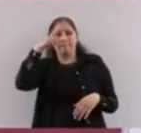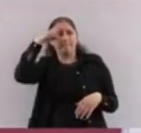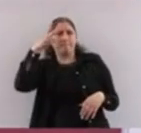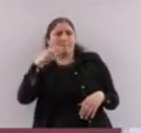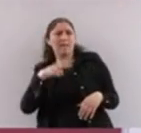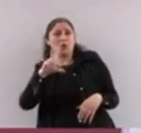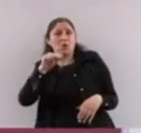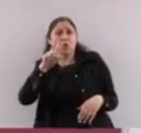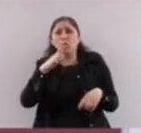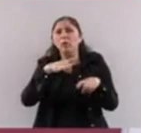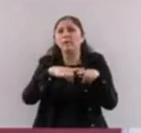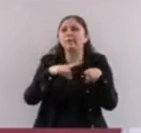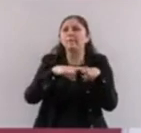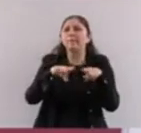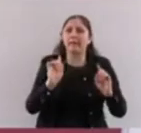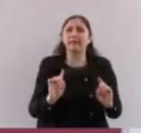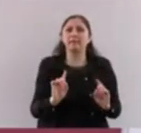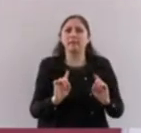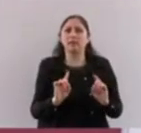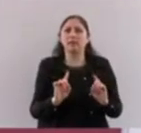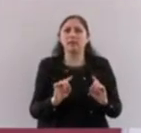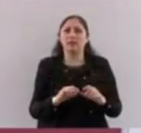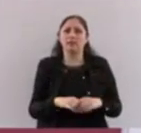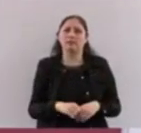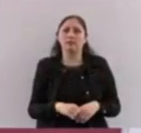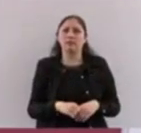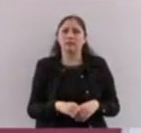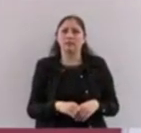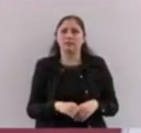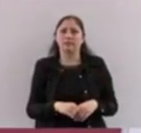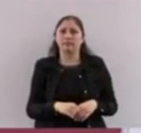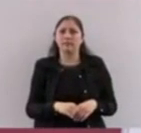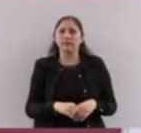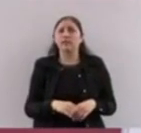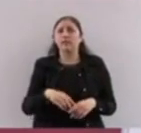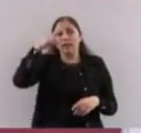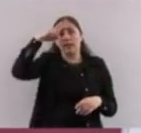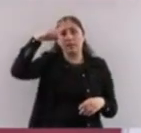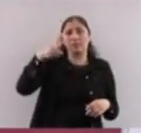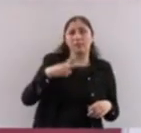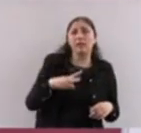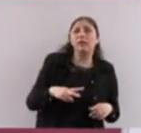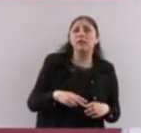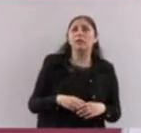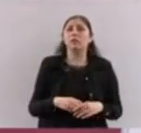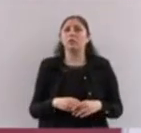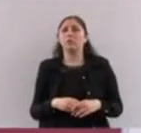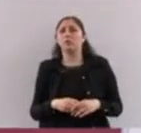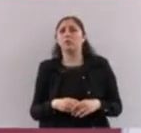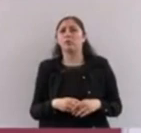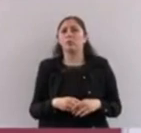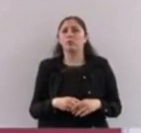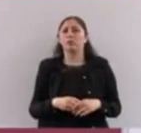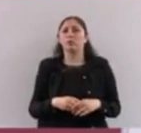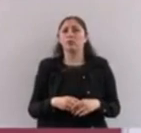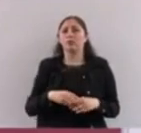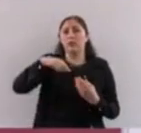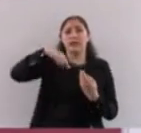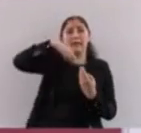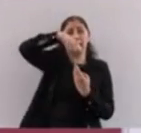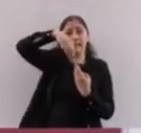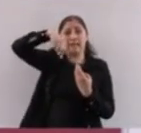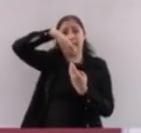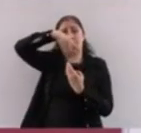Y yo les decía, bueno, es que eso es en sus países, pero aquí en México nosotros nos congregamos alrededor de los adultos mayores, la